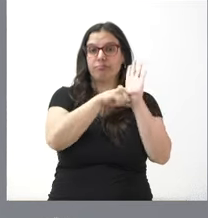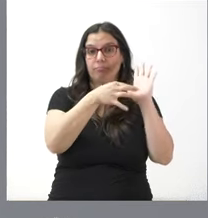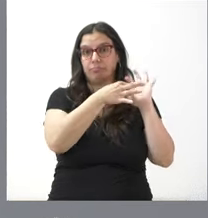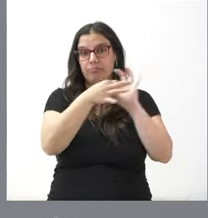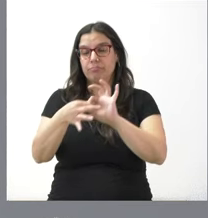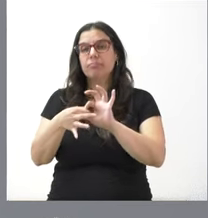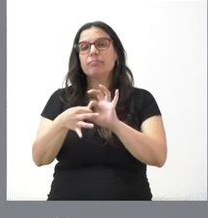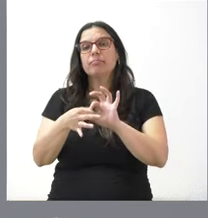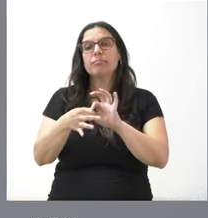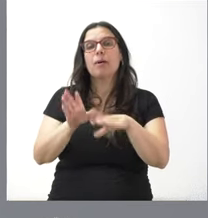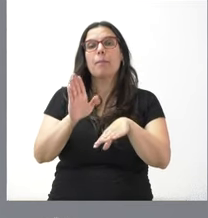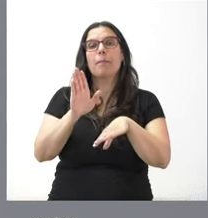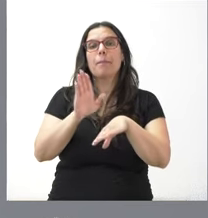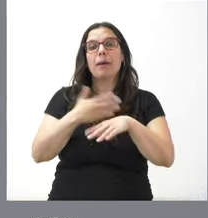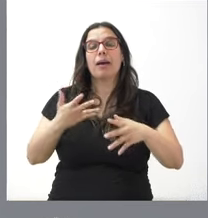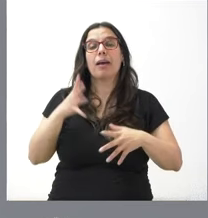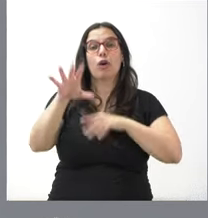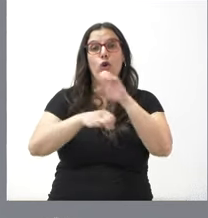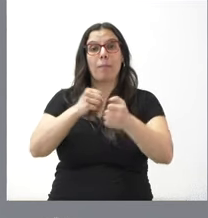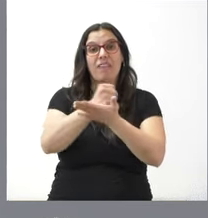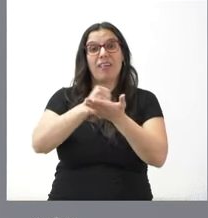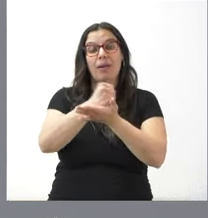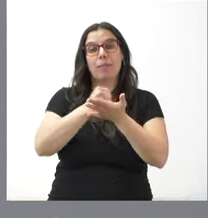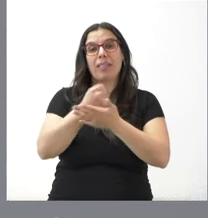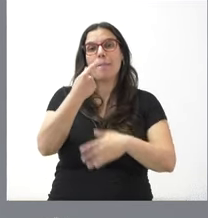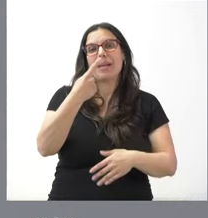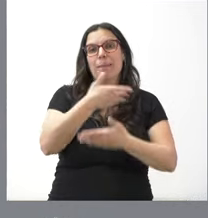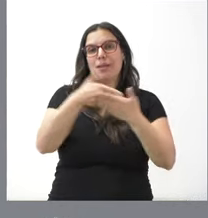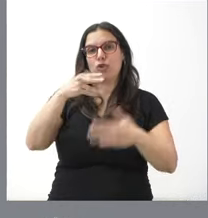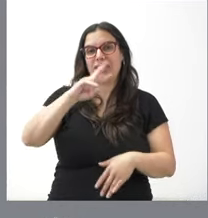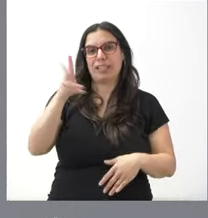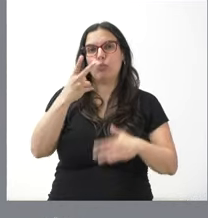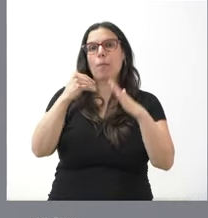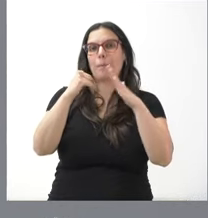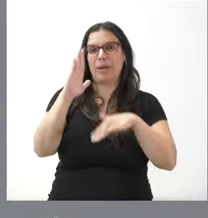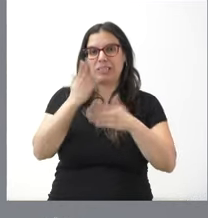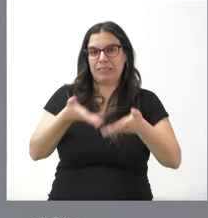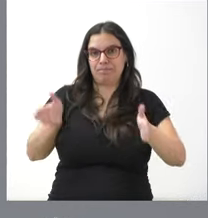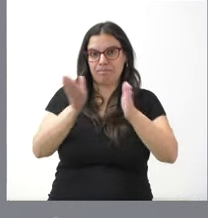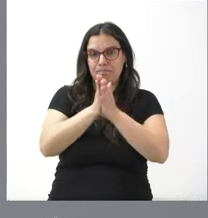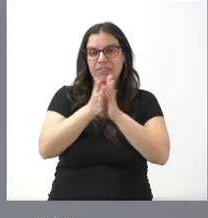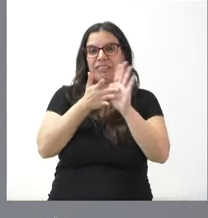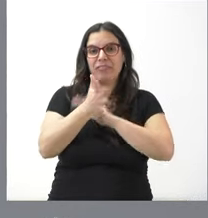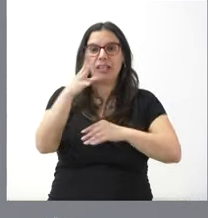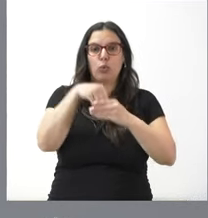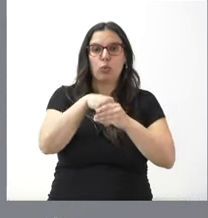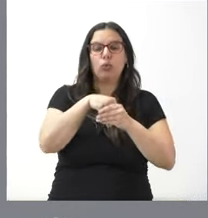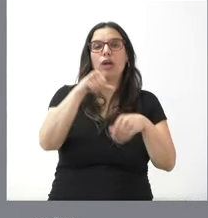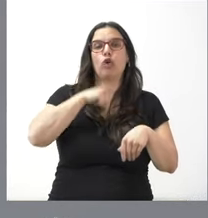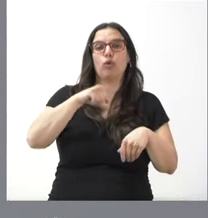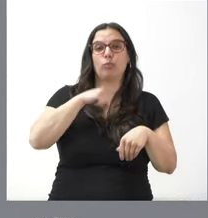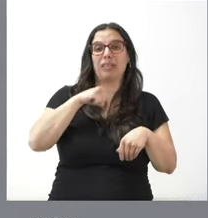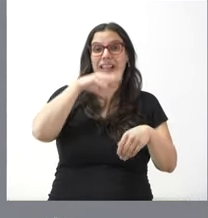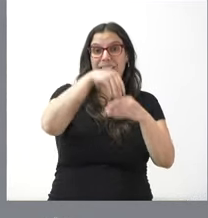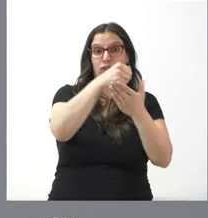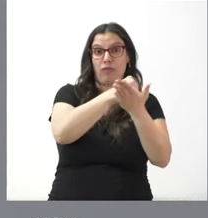para la prestación farmacéutica un total de más de mil millones de euros, que incluye tanto la farmacia hospitalaria de la que hablamos